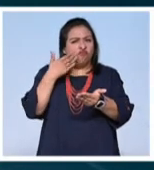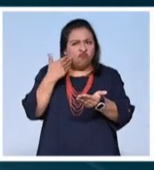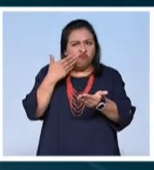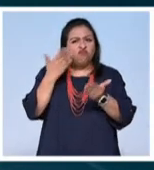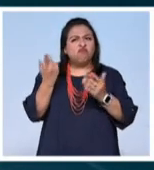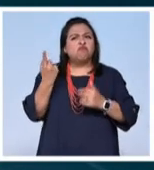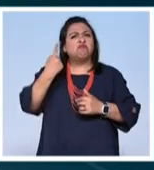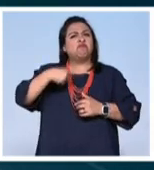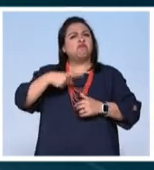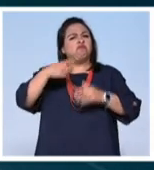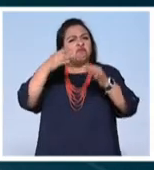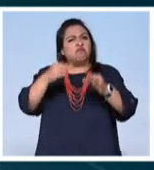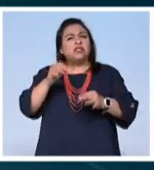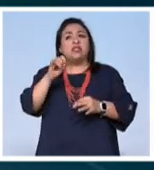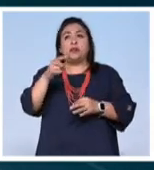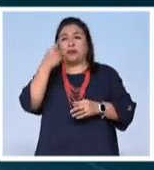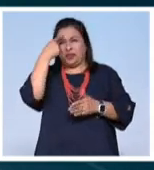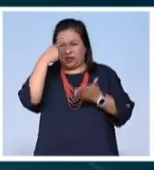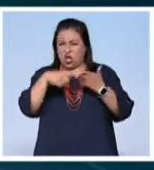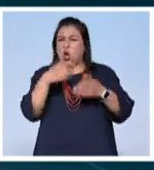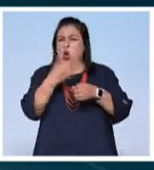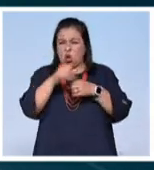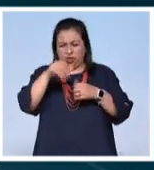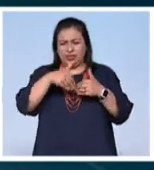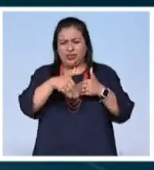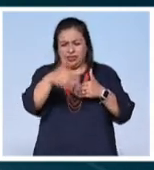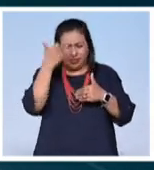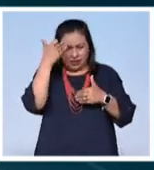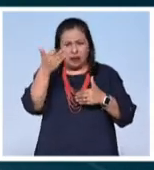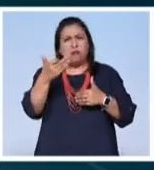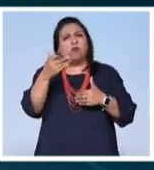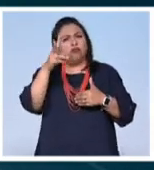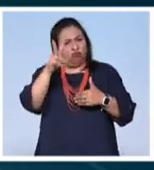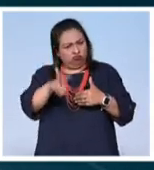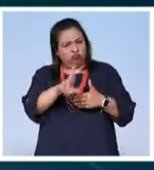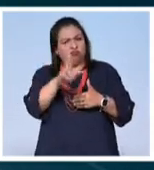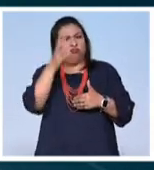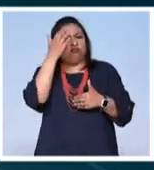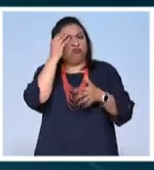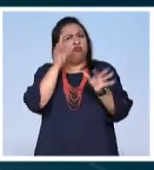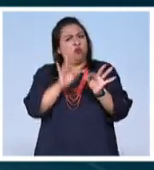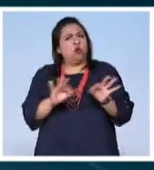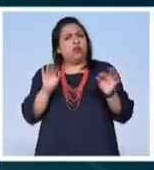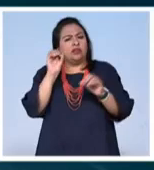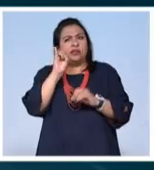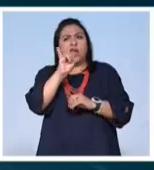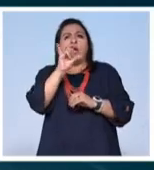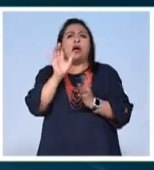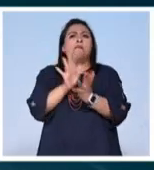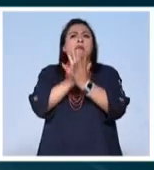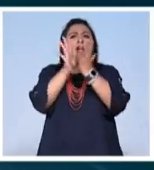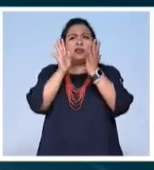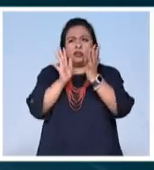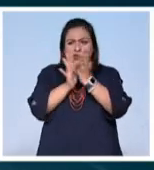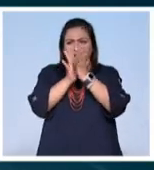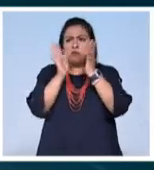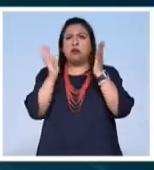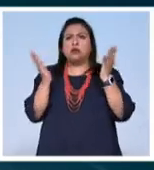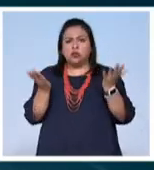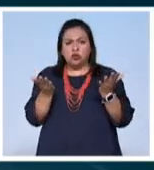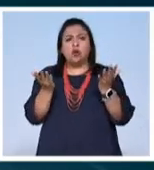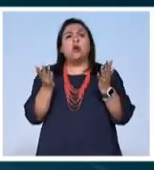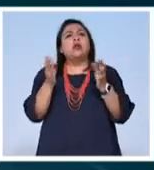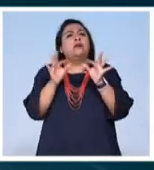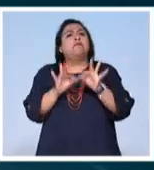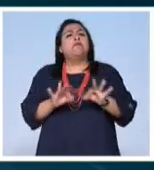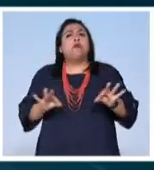Creo que en un momento como este vale la pena reconocer la importancia justamente de la participación, la